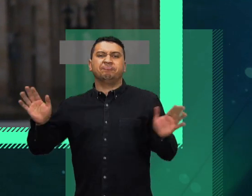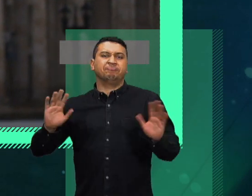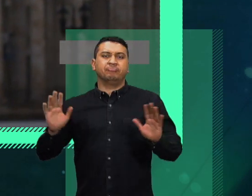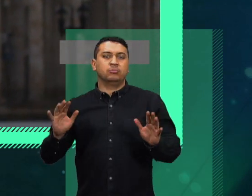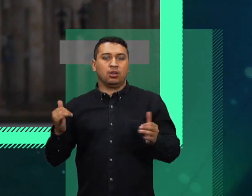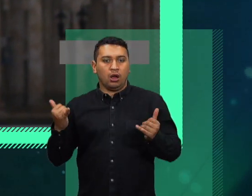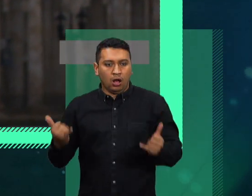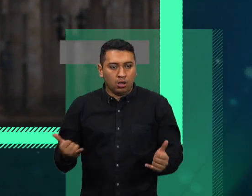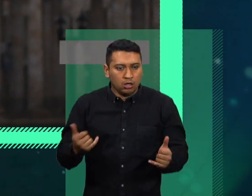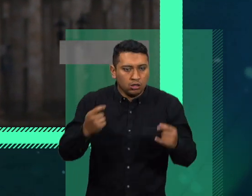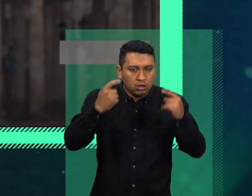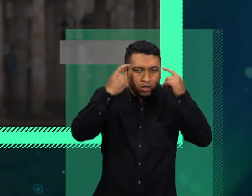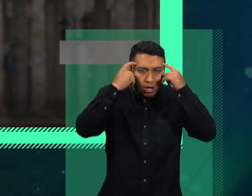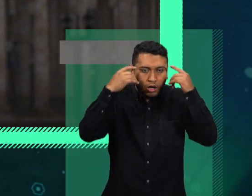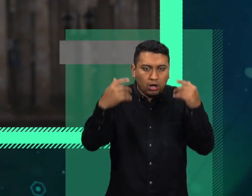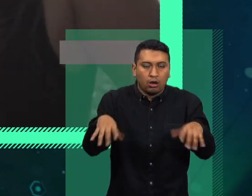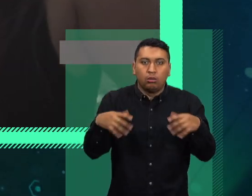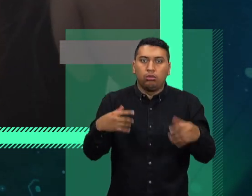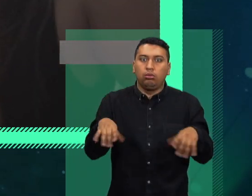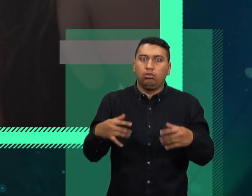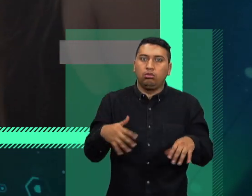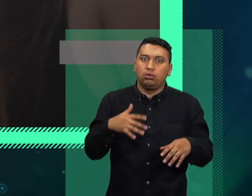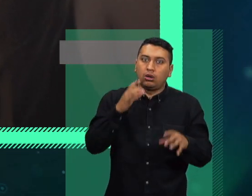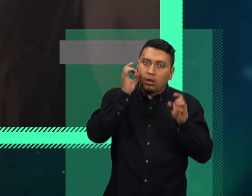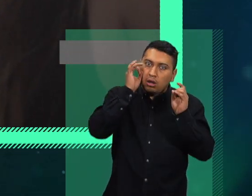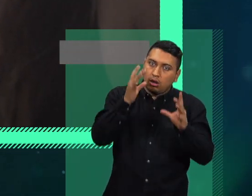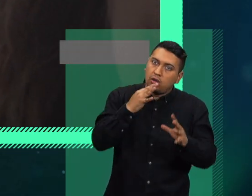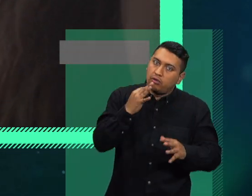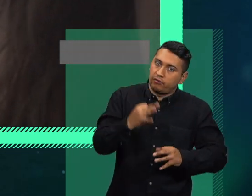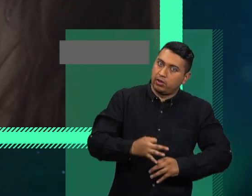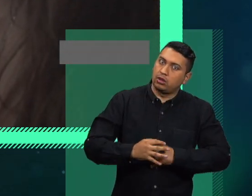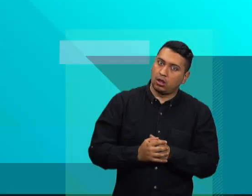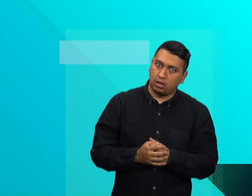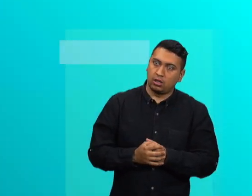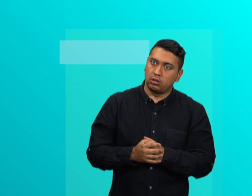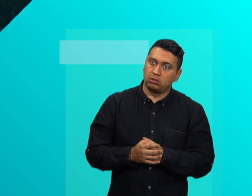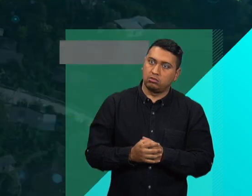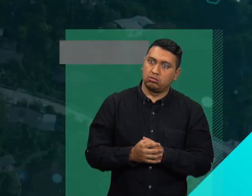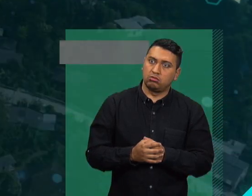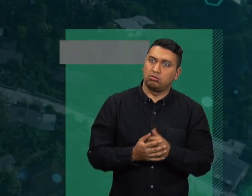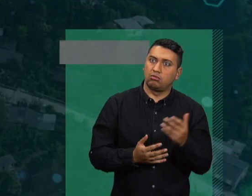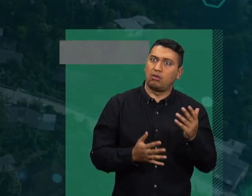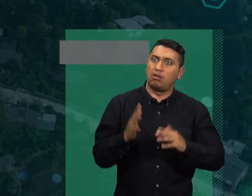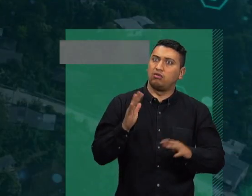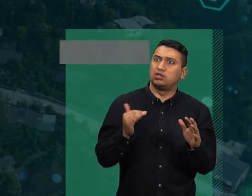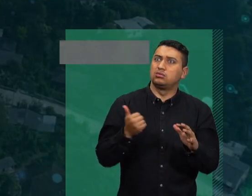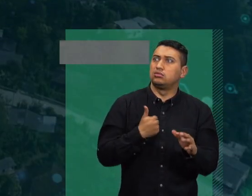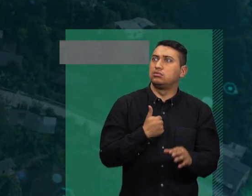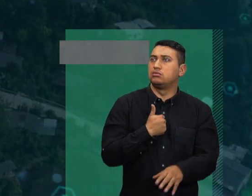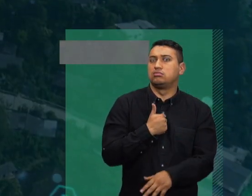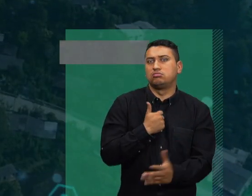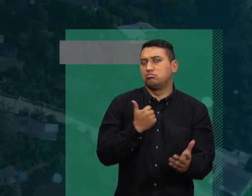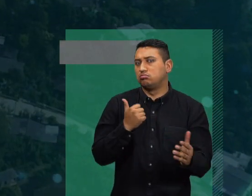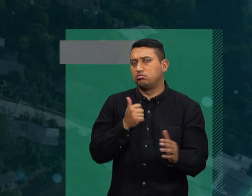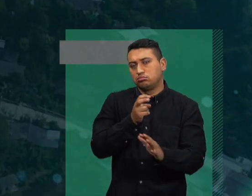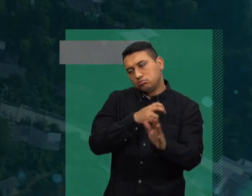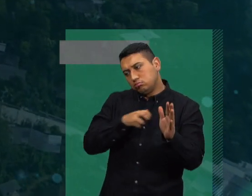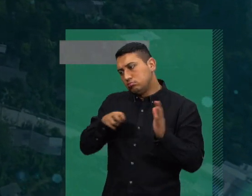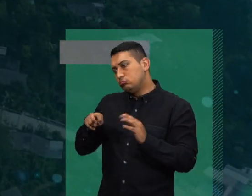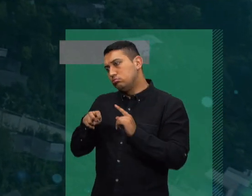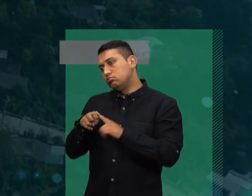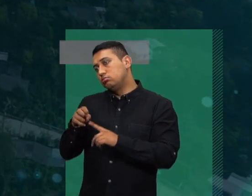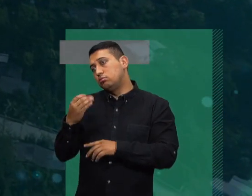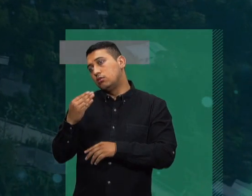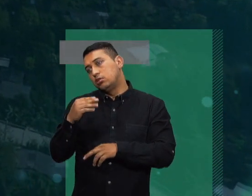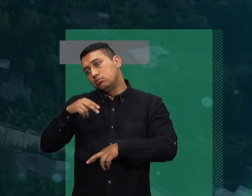me entra una desazón que me aplasta y yo termino echándome en el baño y paso horas, literalmente paso